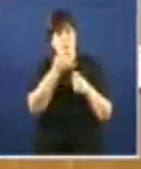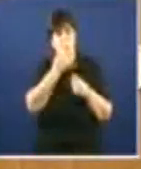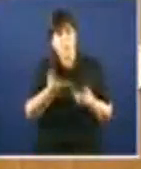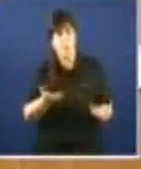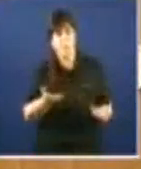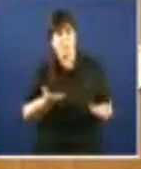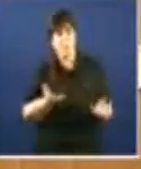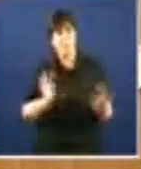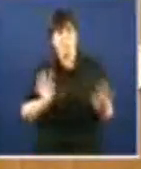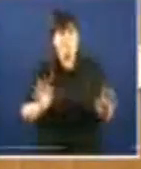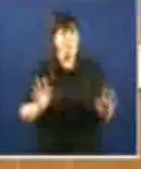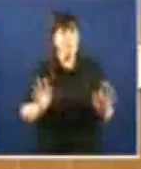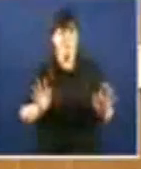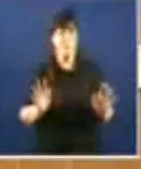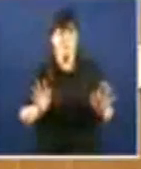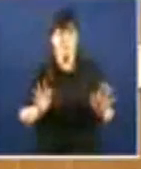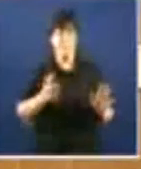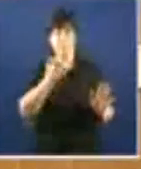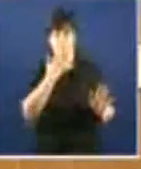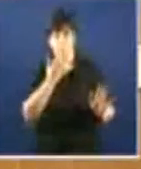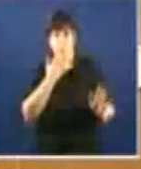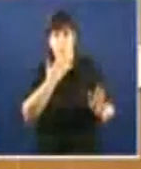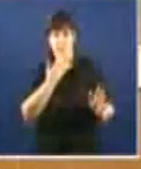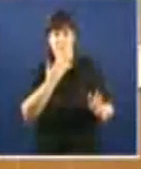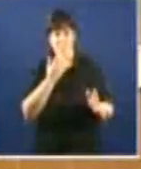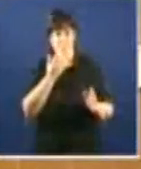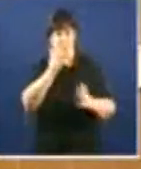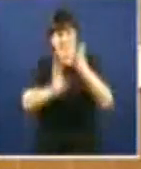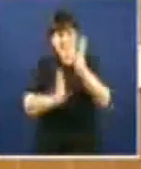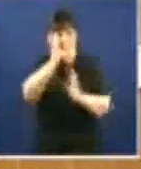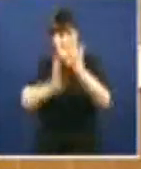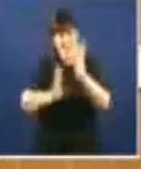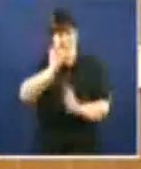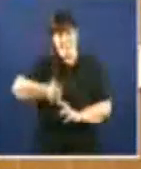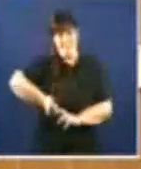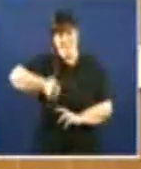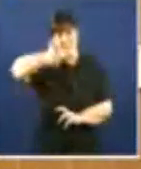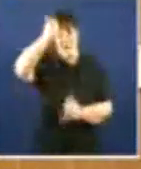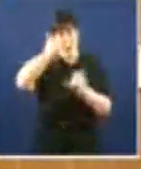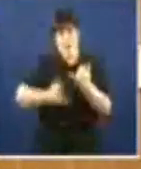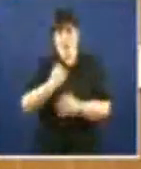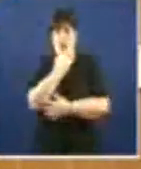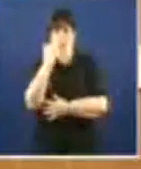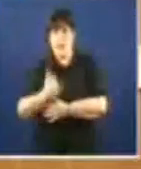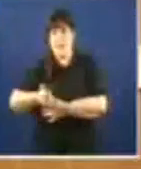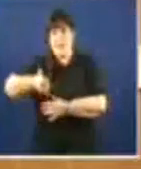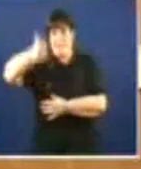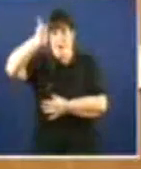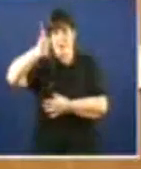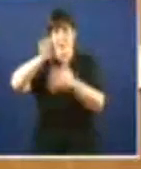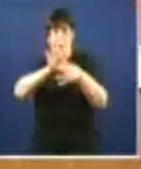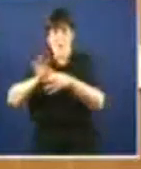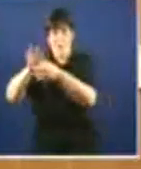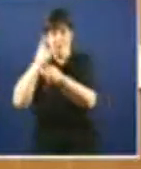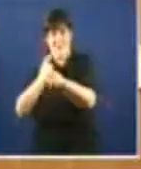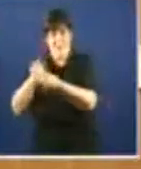dicir que, claro, canto máis se incineraba, máis electricidade se producía, máis negocio para a fenosa. Polo tanto,